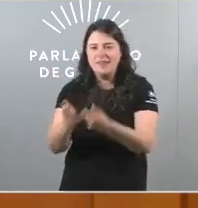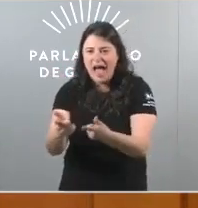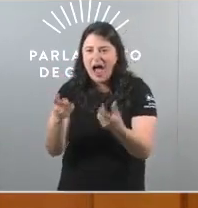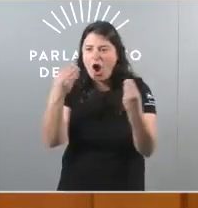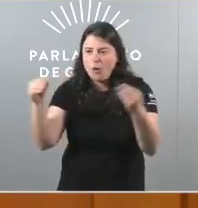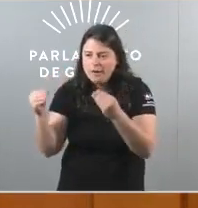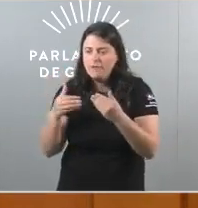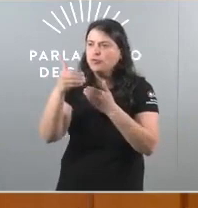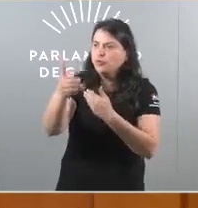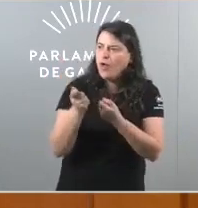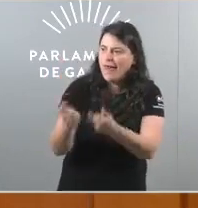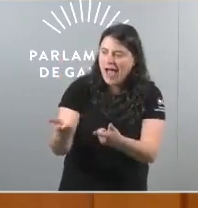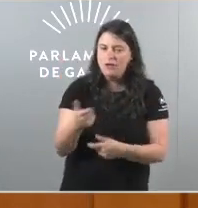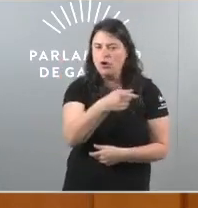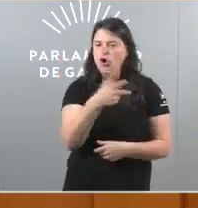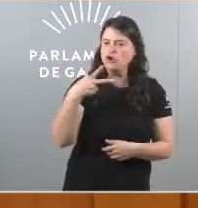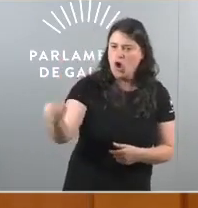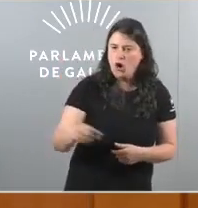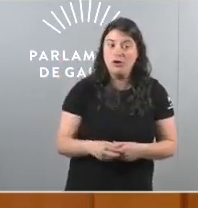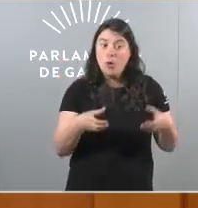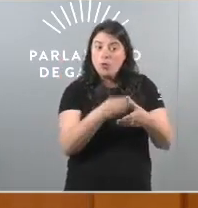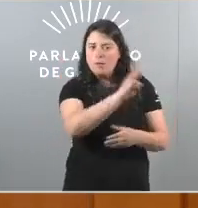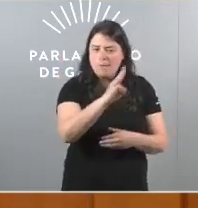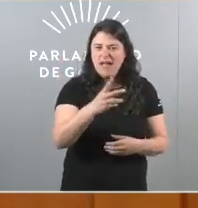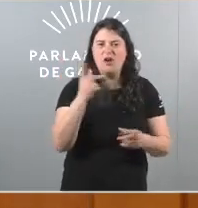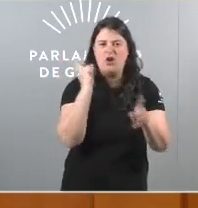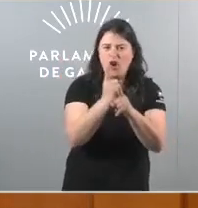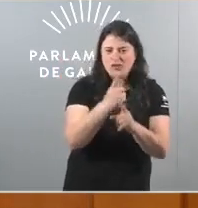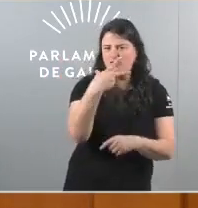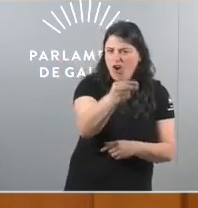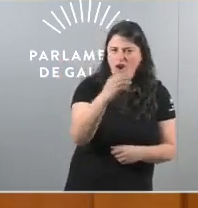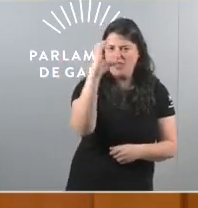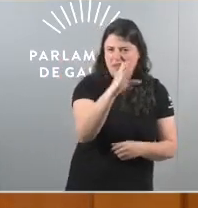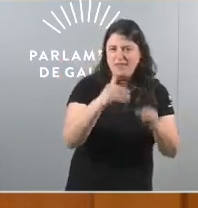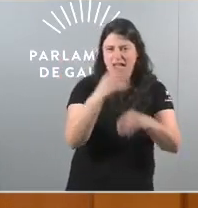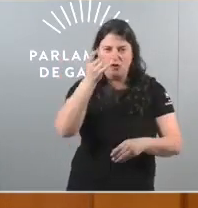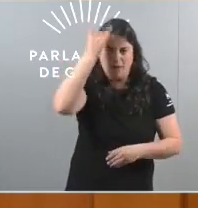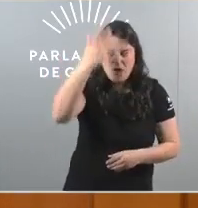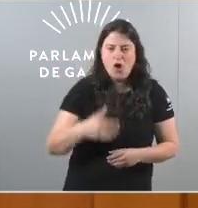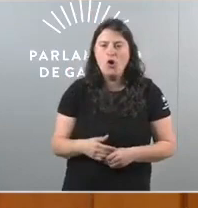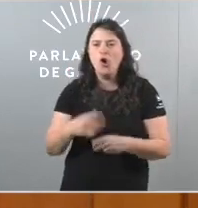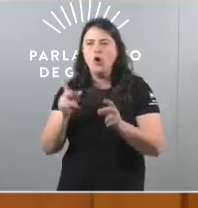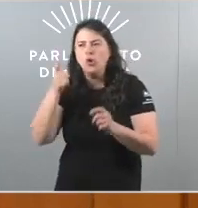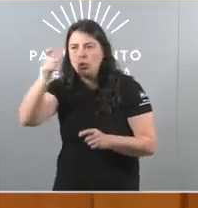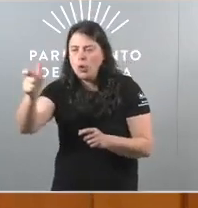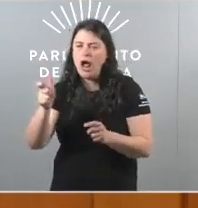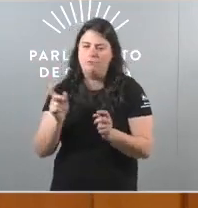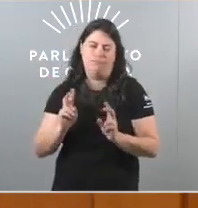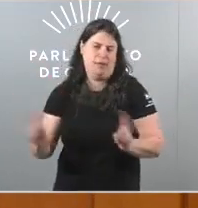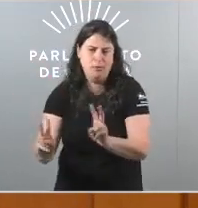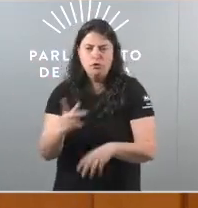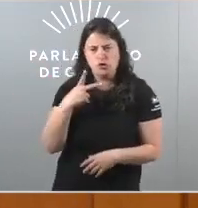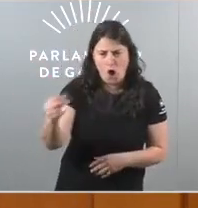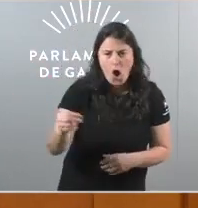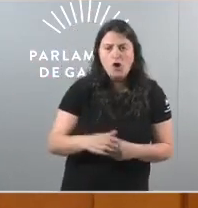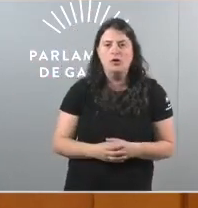moza. O Partido Popular do non a ciencia e a inovación do non a un rural vivo do non a